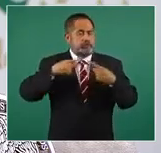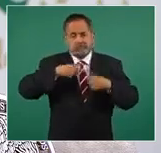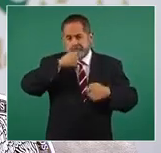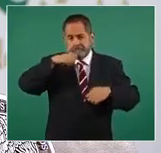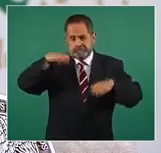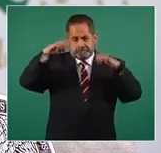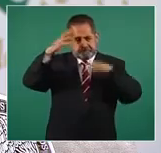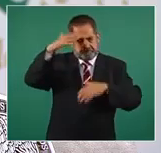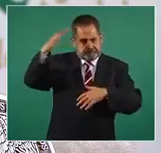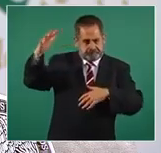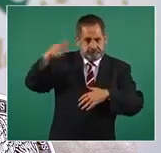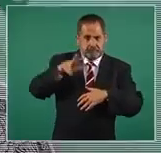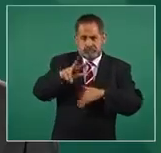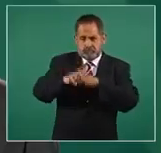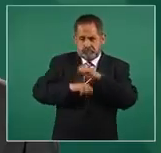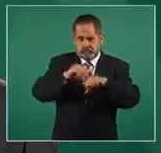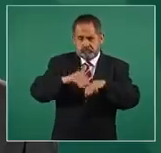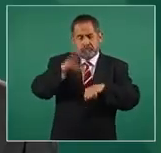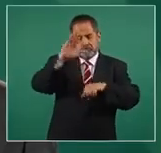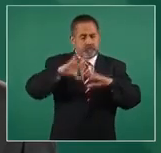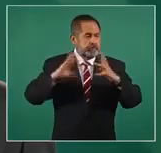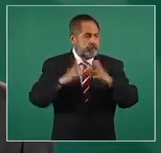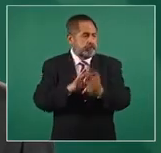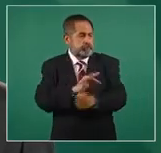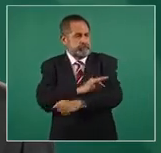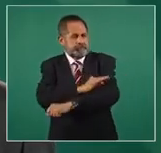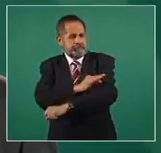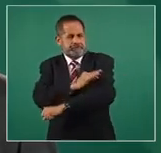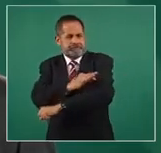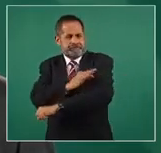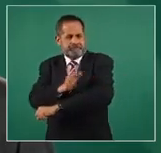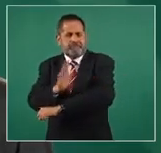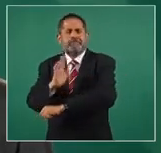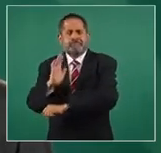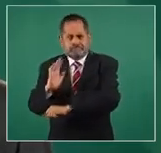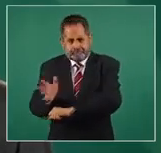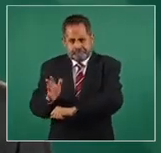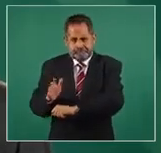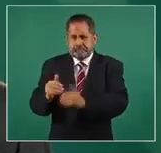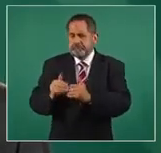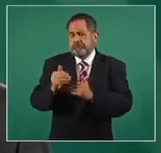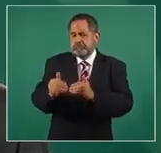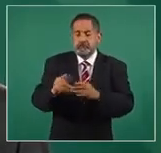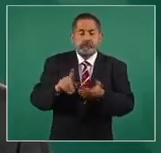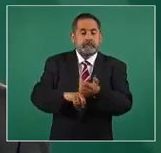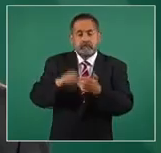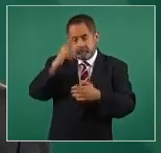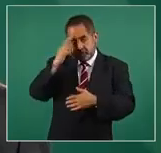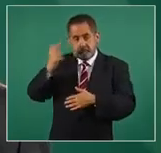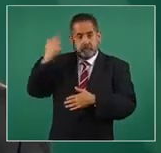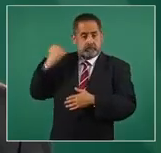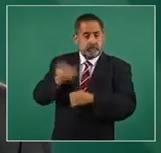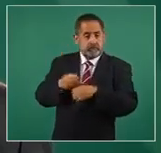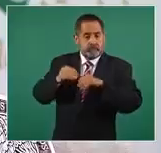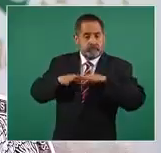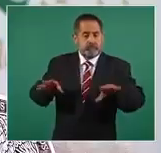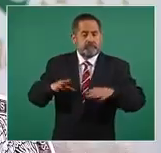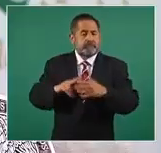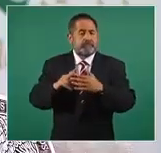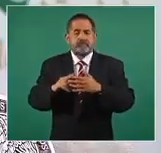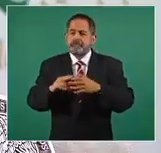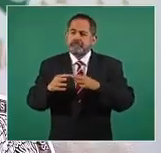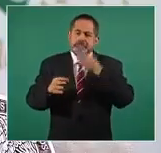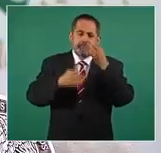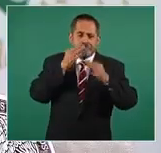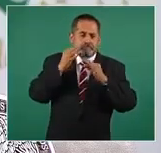población mayor de 18 años y este avance, como hemos indicado desde que presentamos públicamente el programa de vacunación